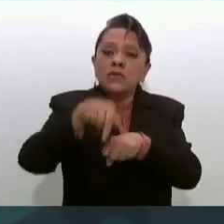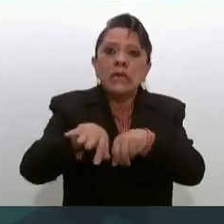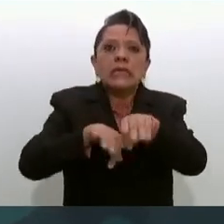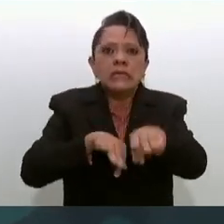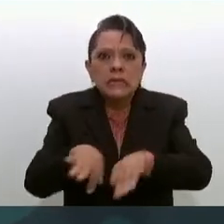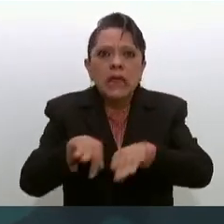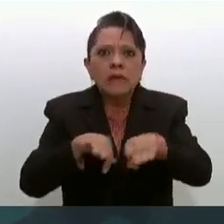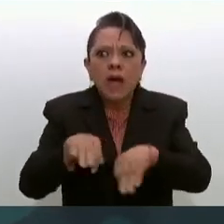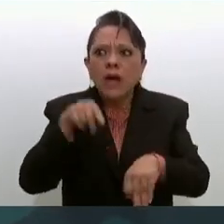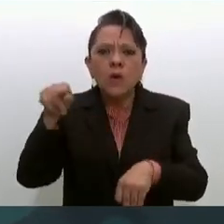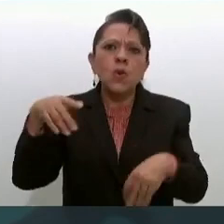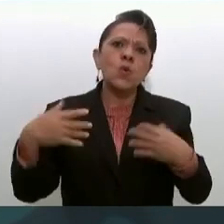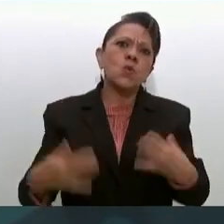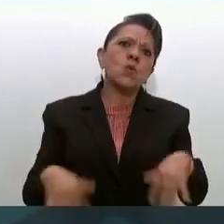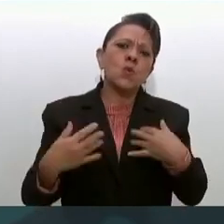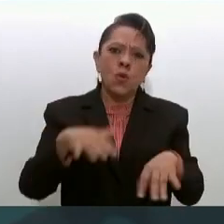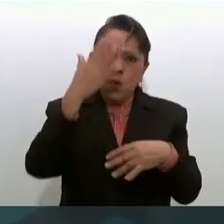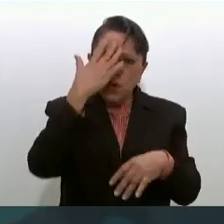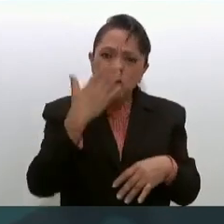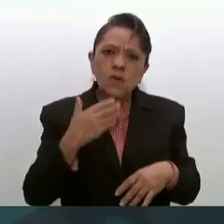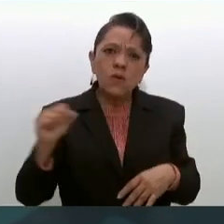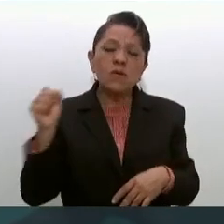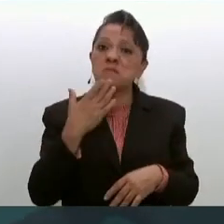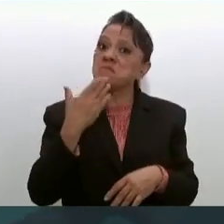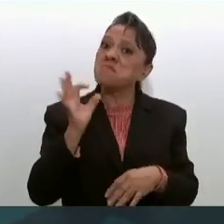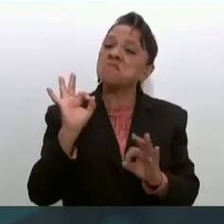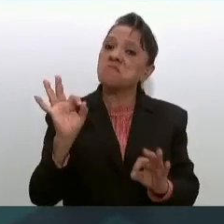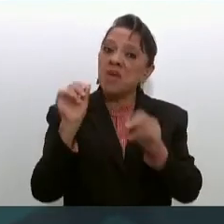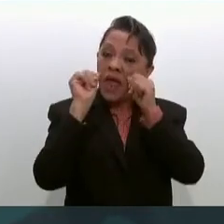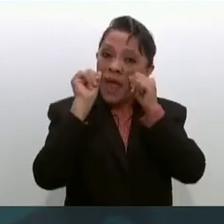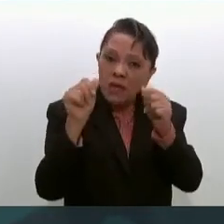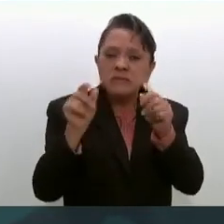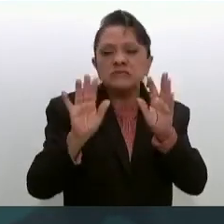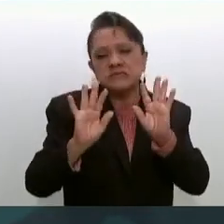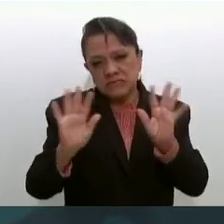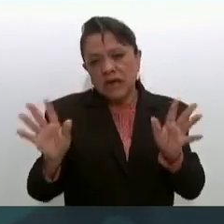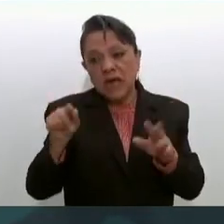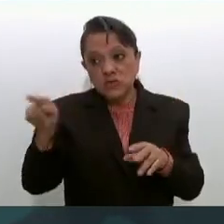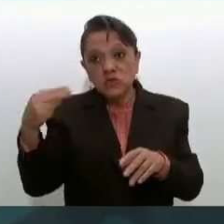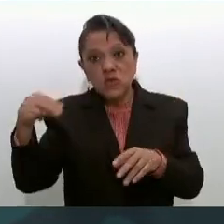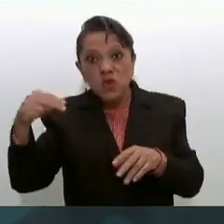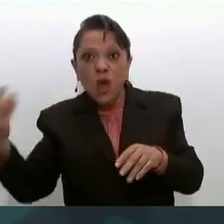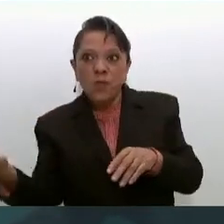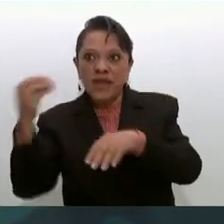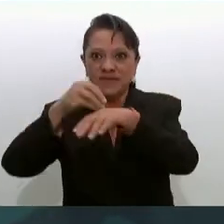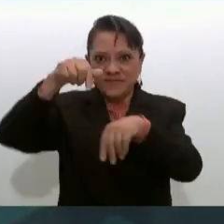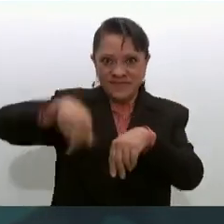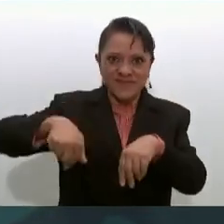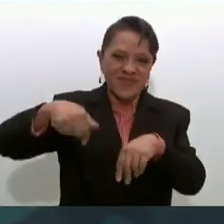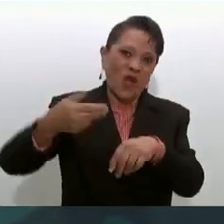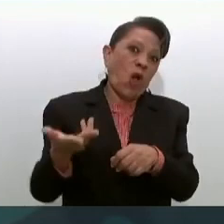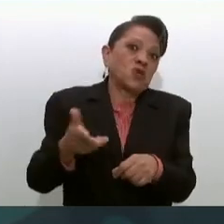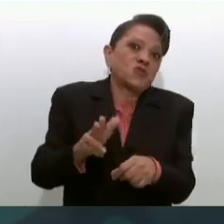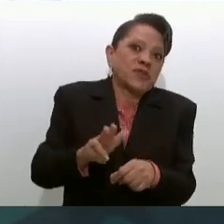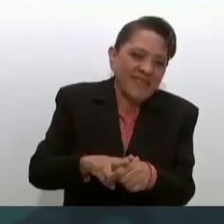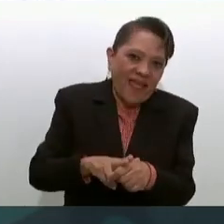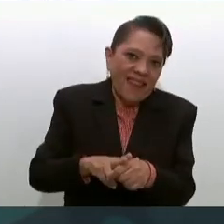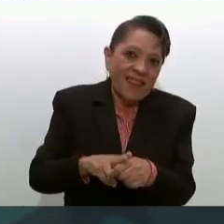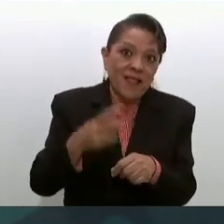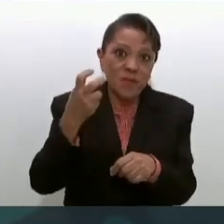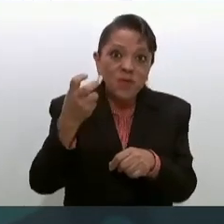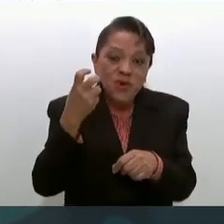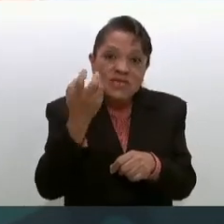muy buenas cosas. Hay un avance, hay buenos equipos, hay un camino andado y lo que queremos es tener y